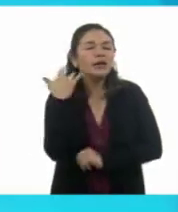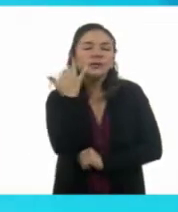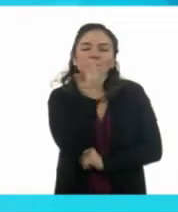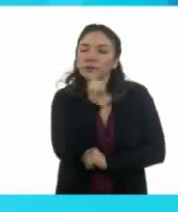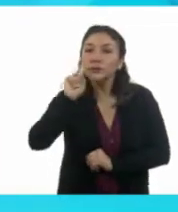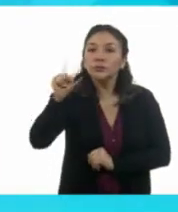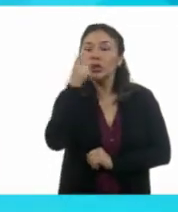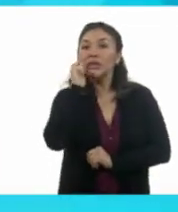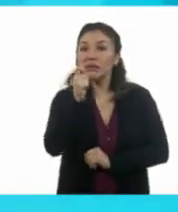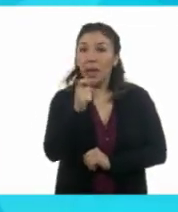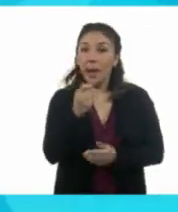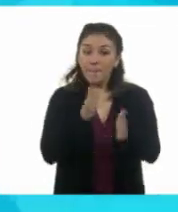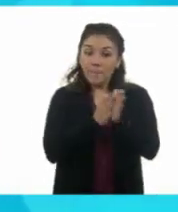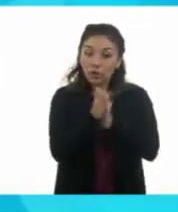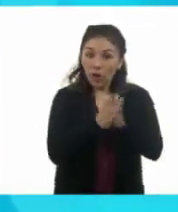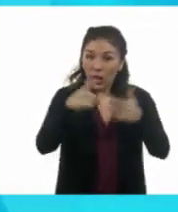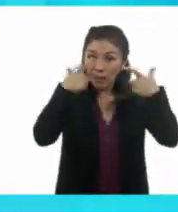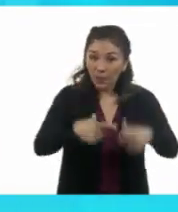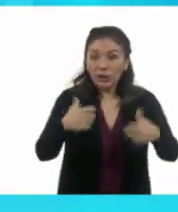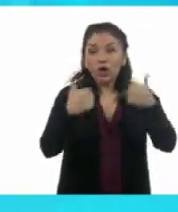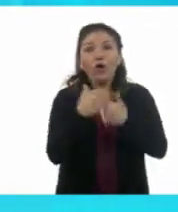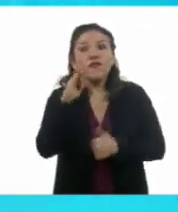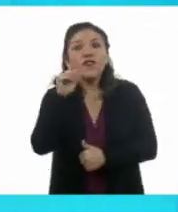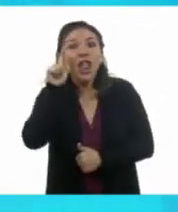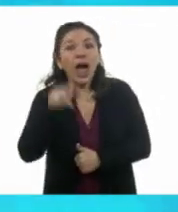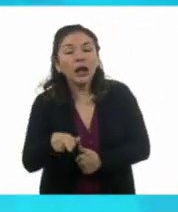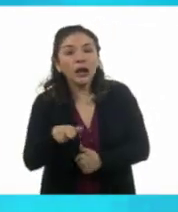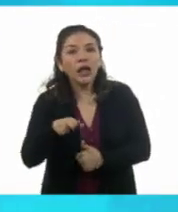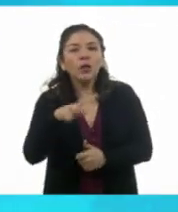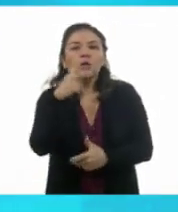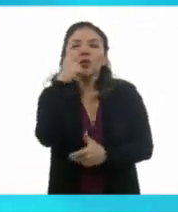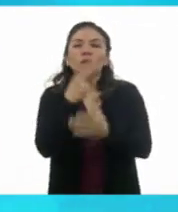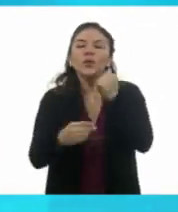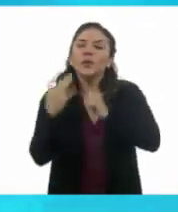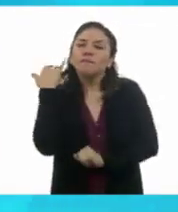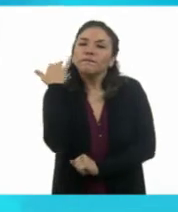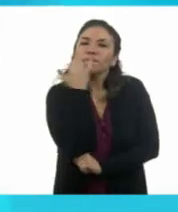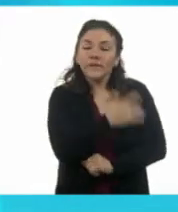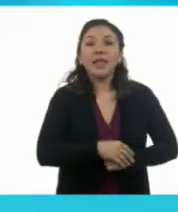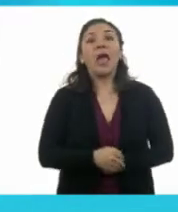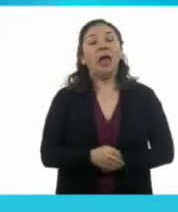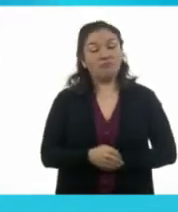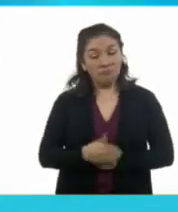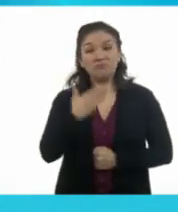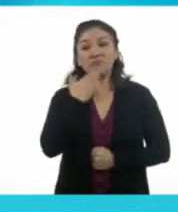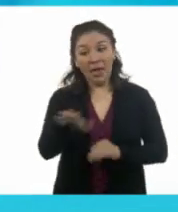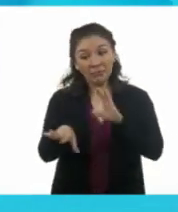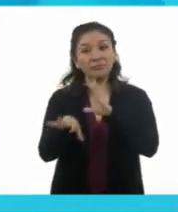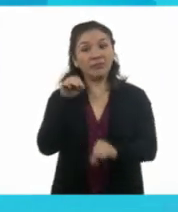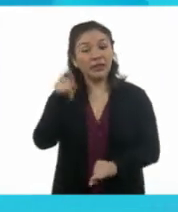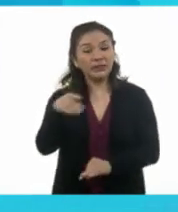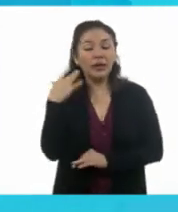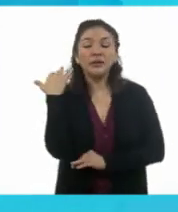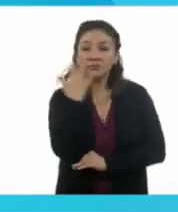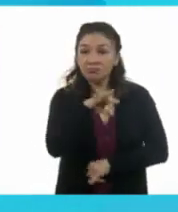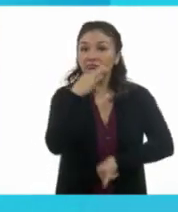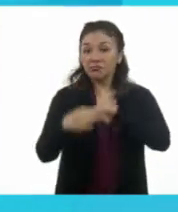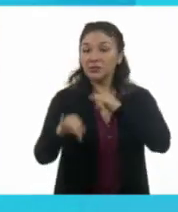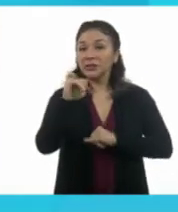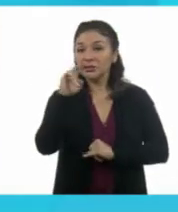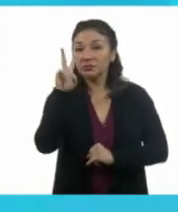chocolate y un flan al mismo tiempo. Lo mejor de dos mundos. Buena lección, Memo. Es un postre muy rico.